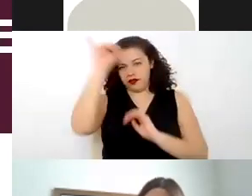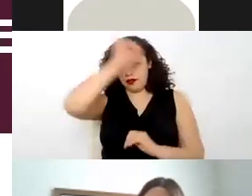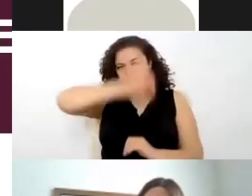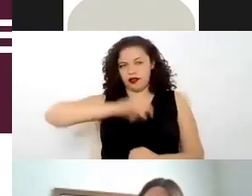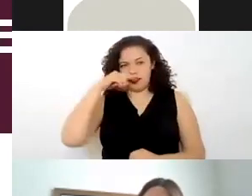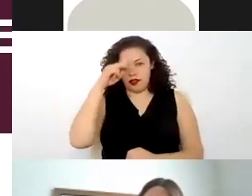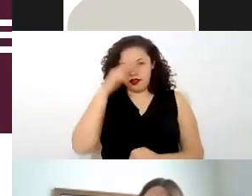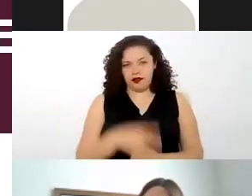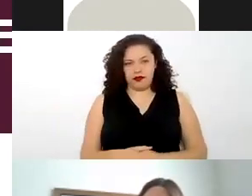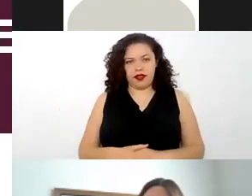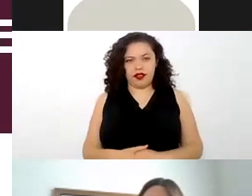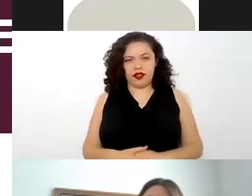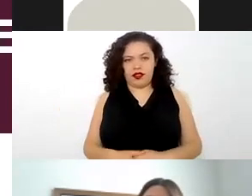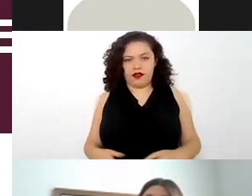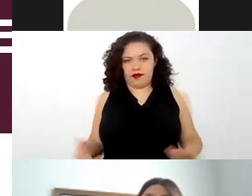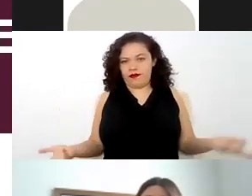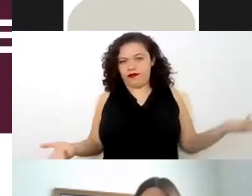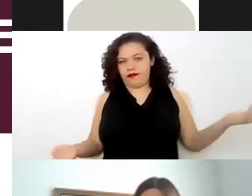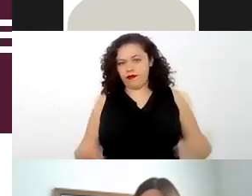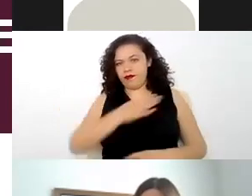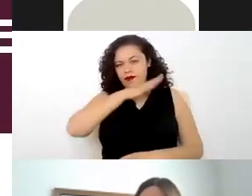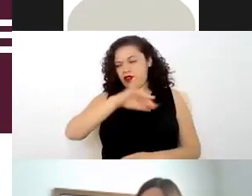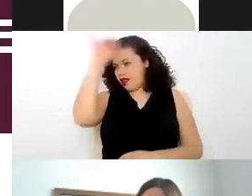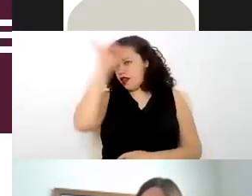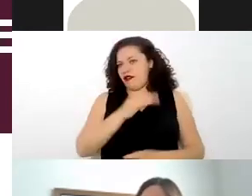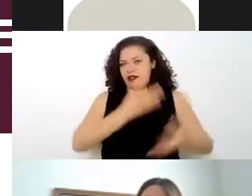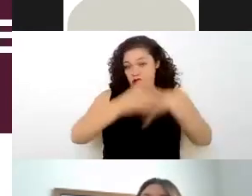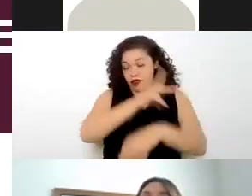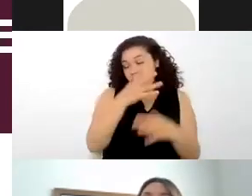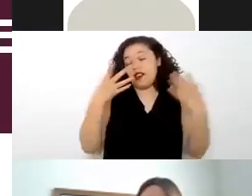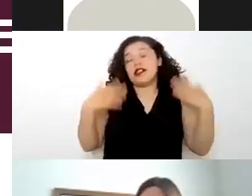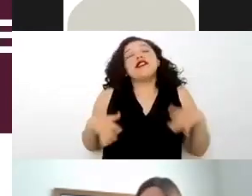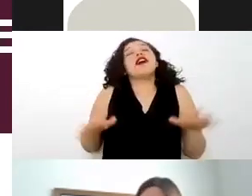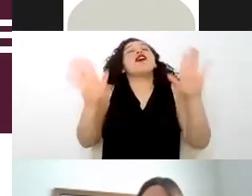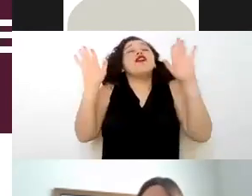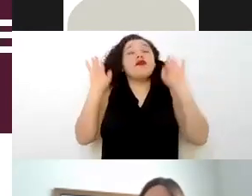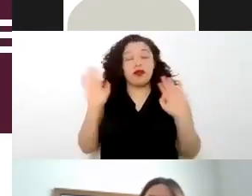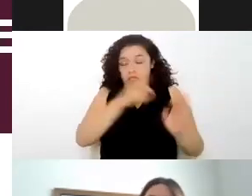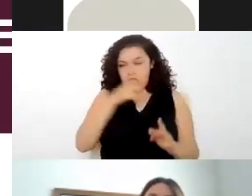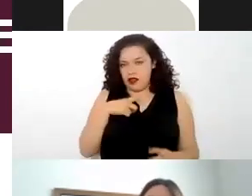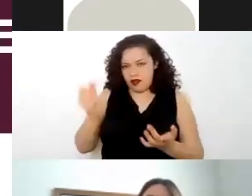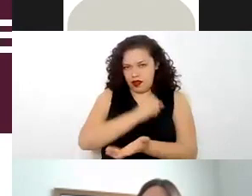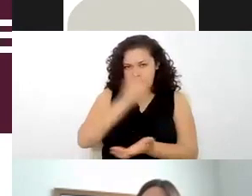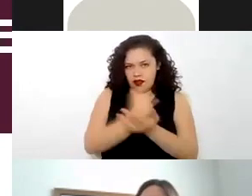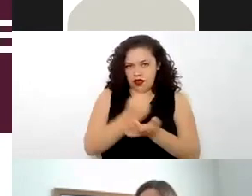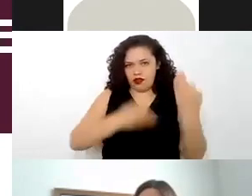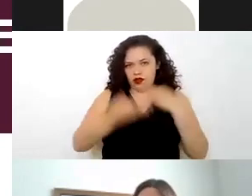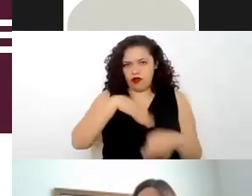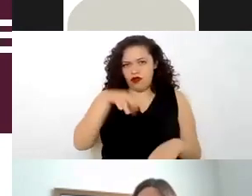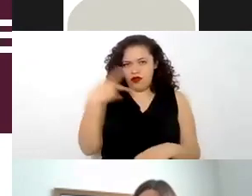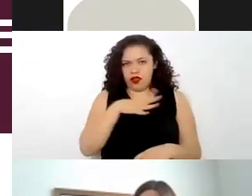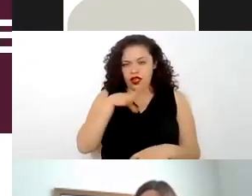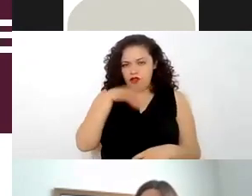que pues todo patrón en teoría tiene la obligación de llevar a cabo todas y cada una de estas